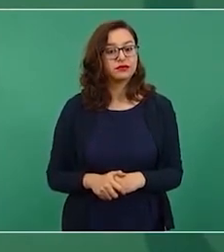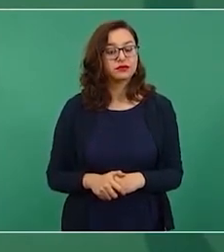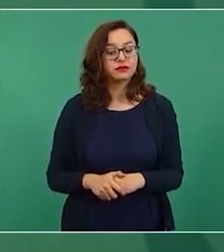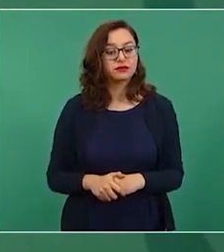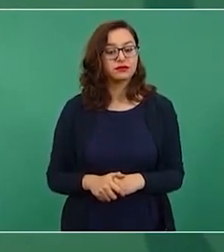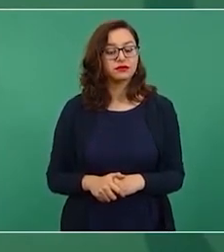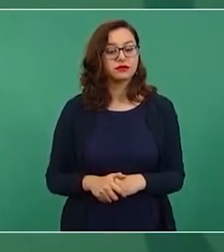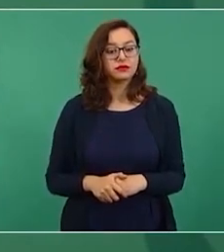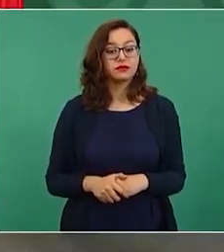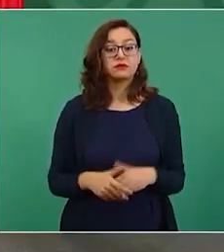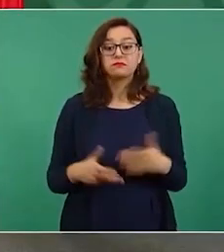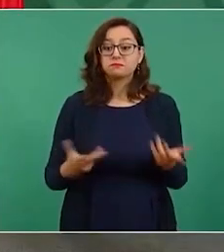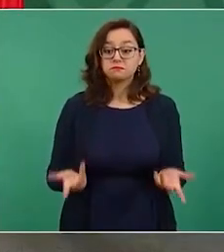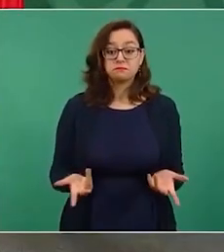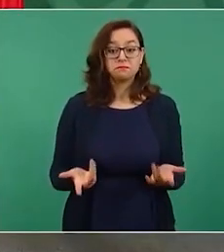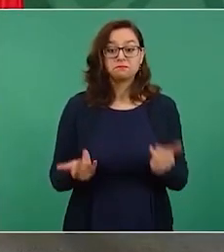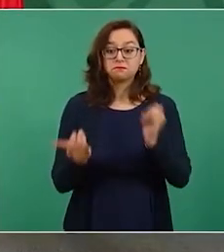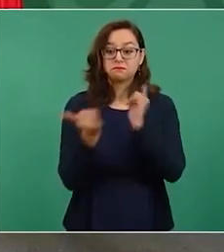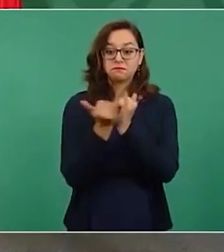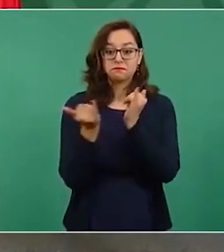Y que lo mismo,